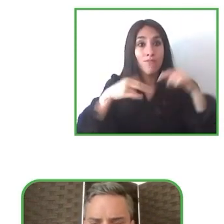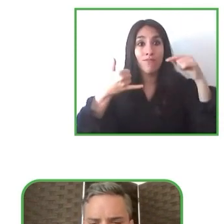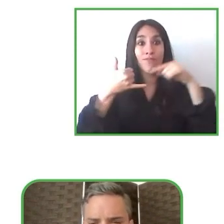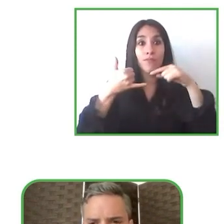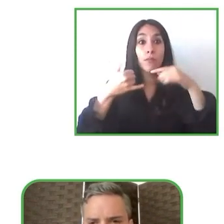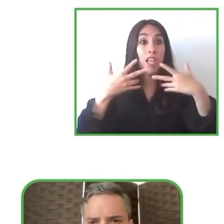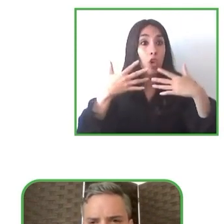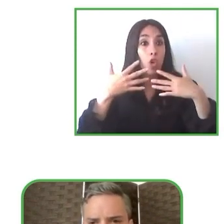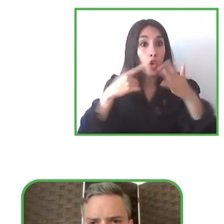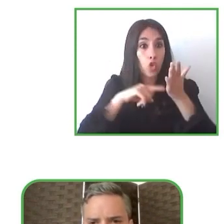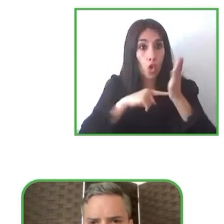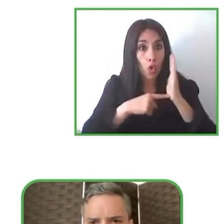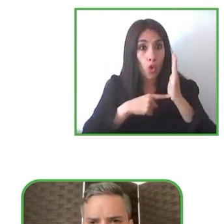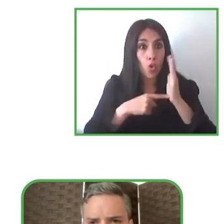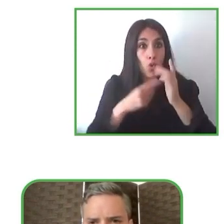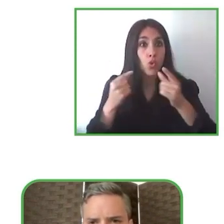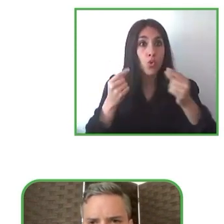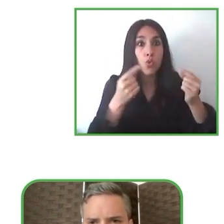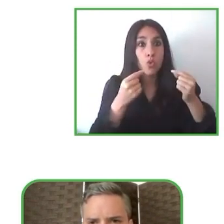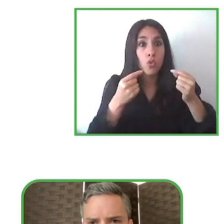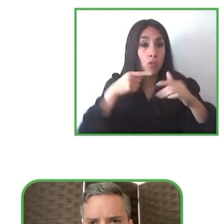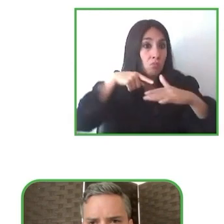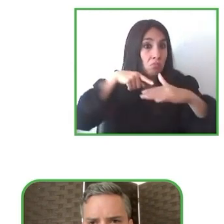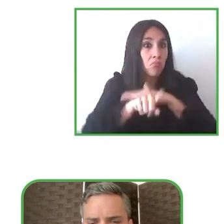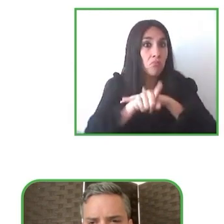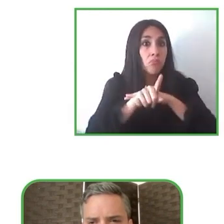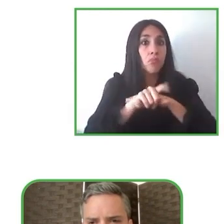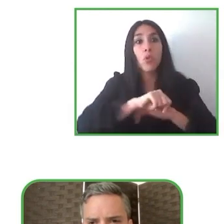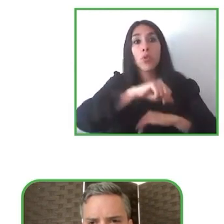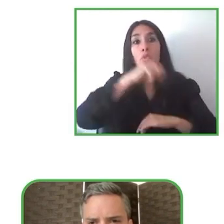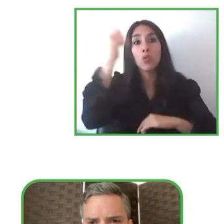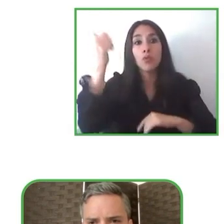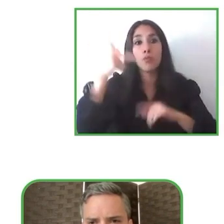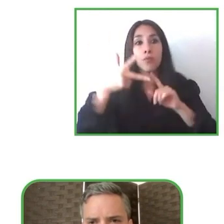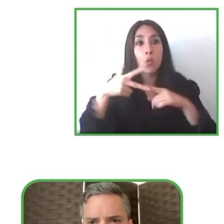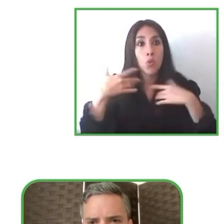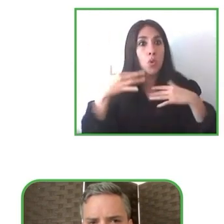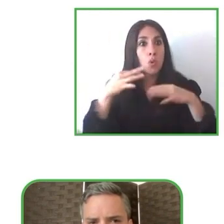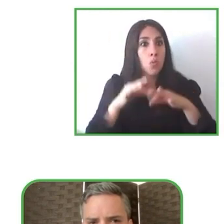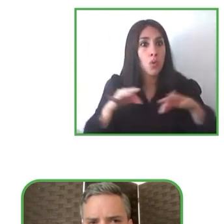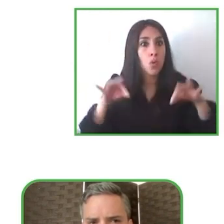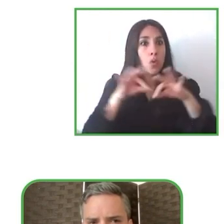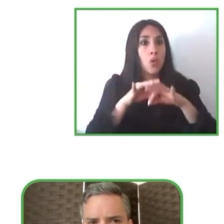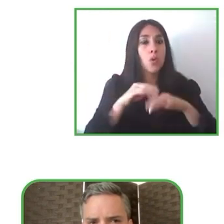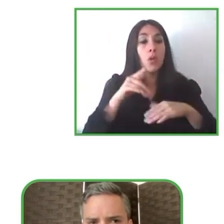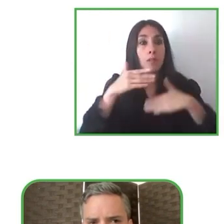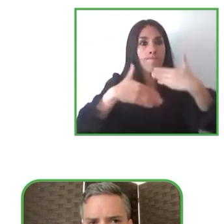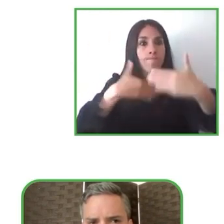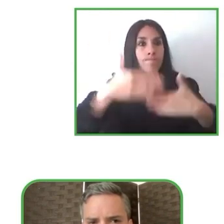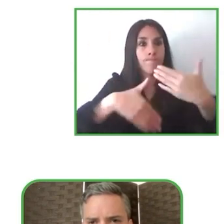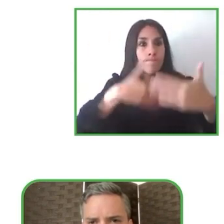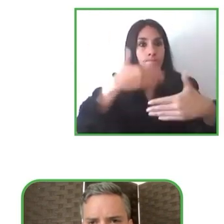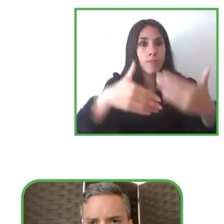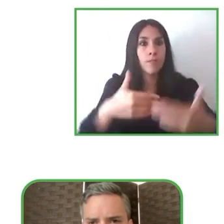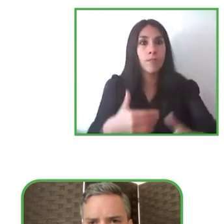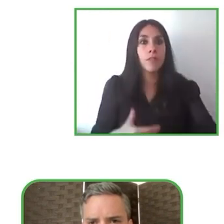importante de la sostenibilidad de ideas empresariales que van a mejorar la vida de las personas con discapacidad de todas las personas